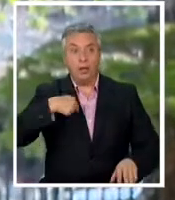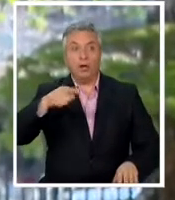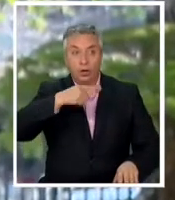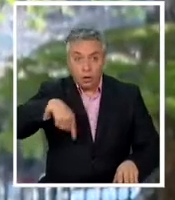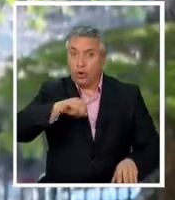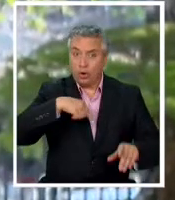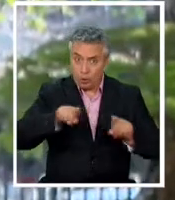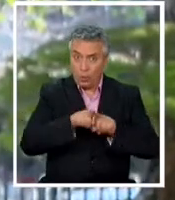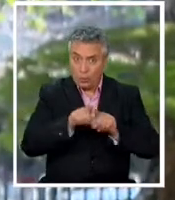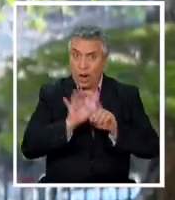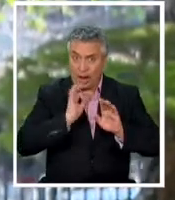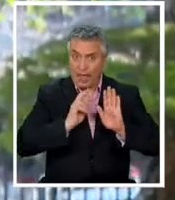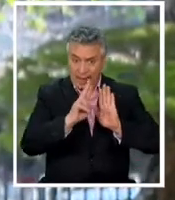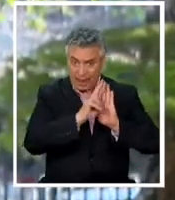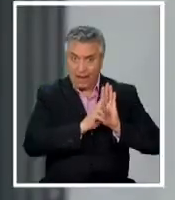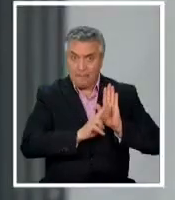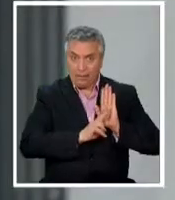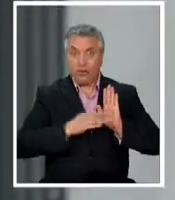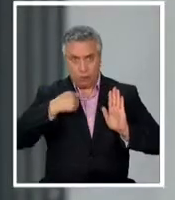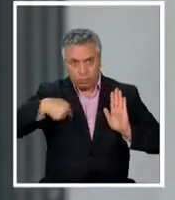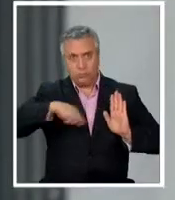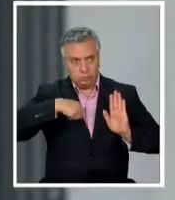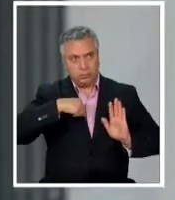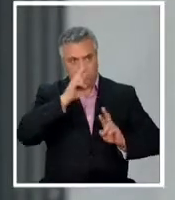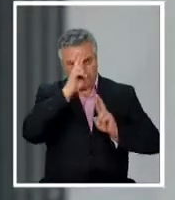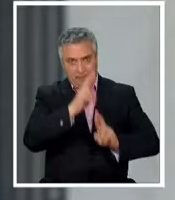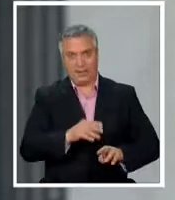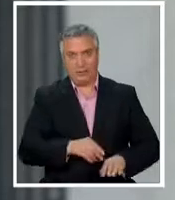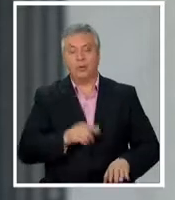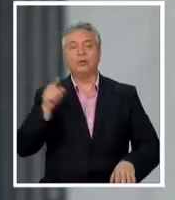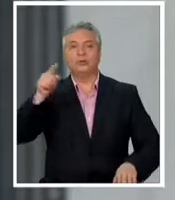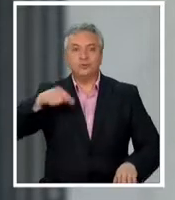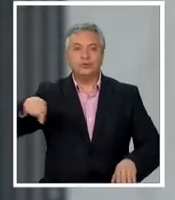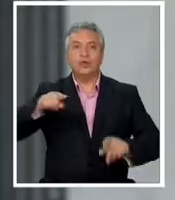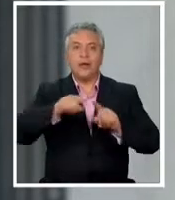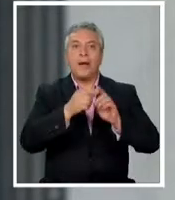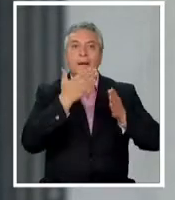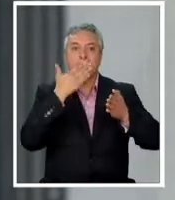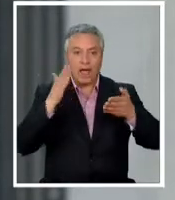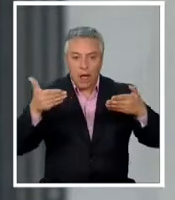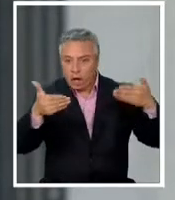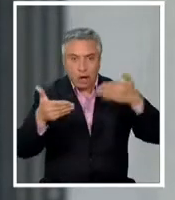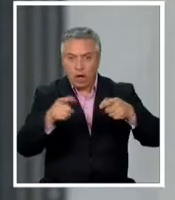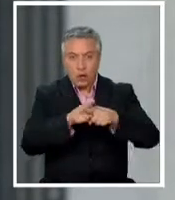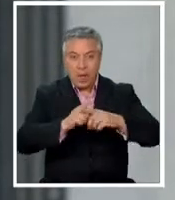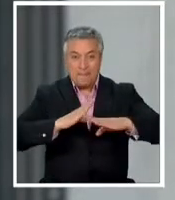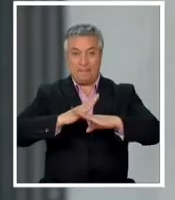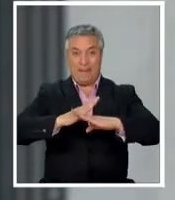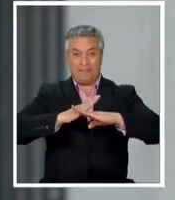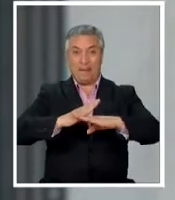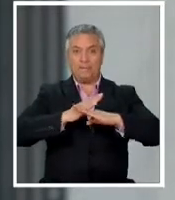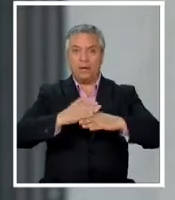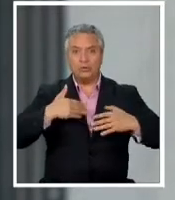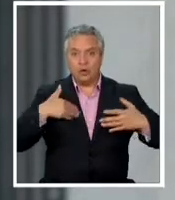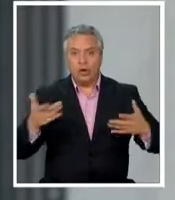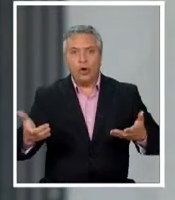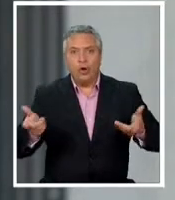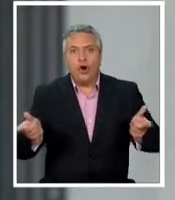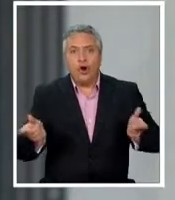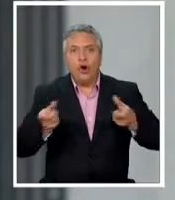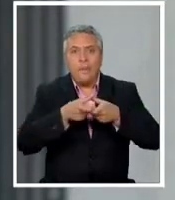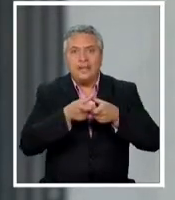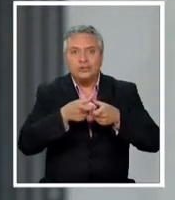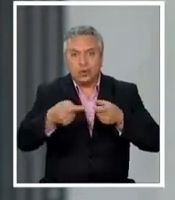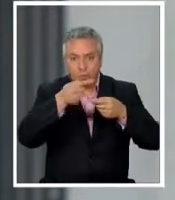dimos regla seamos los primeros en respetarla. Van a seguir bloqueando las mejoras del texto o no porque si venimos a una Comisión de Harmonización que va a trabajar varias